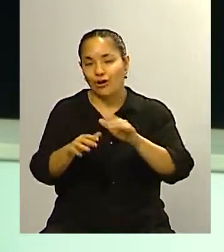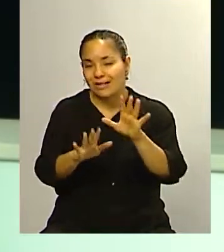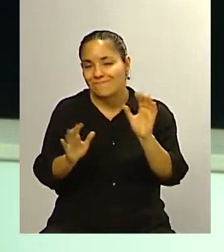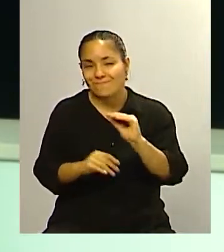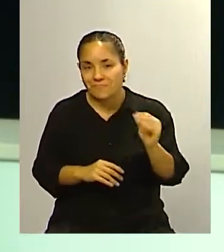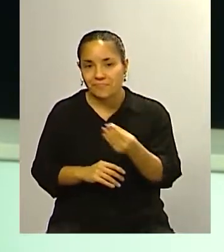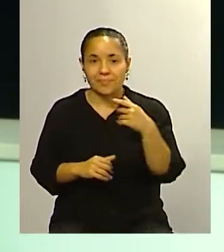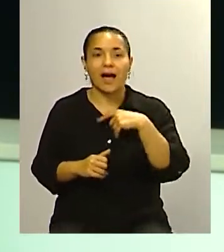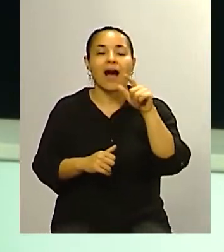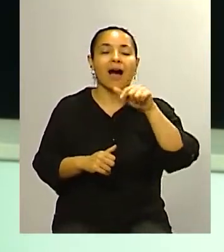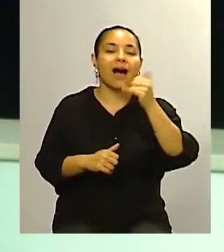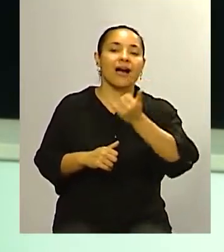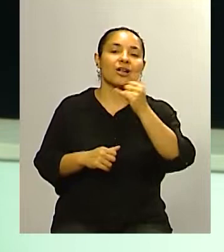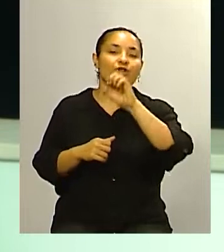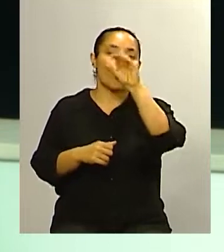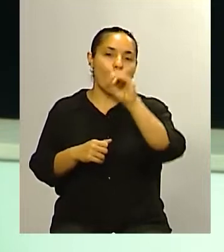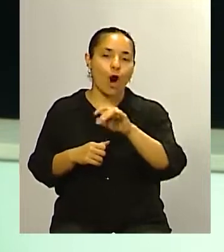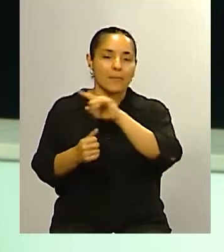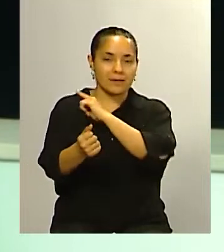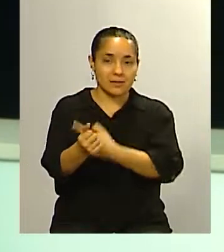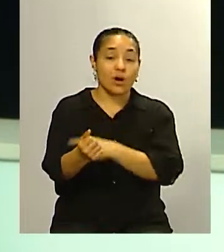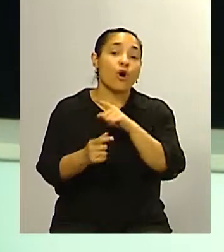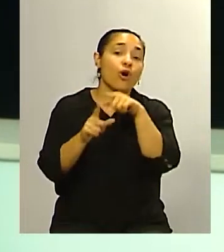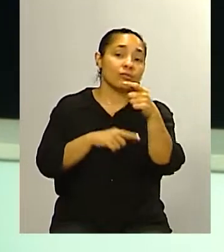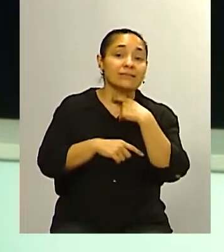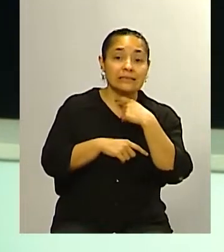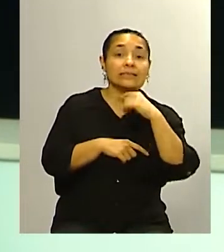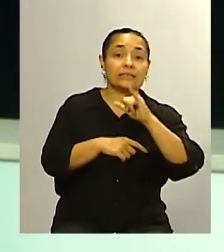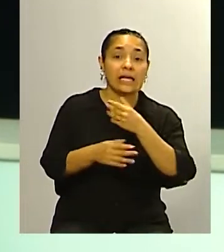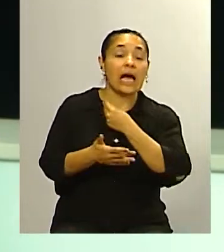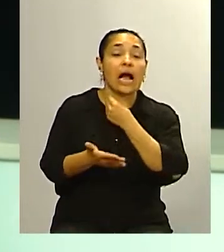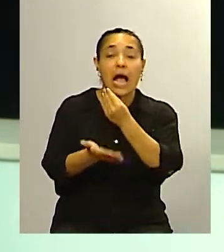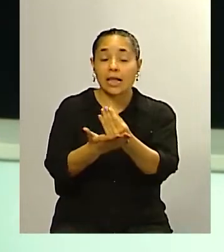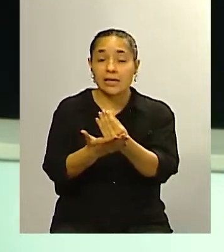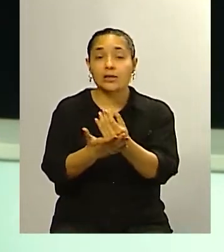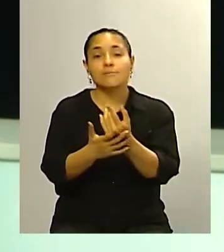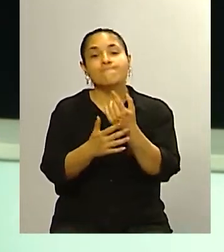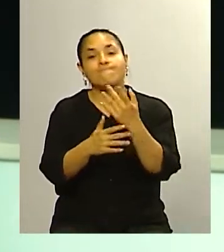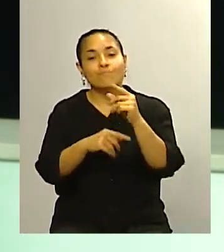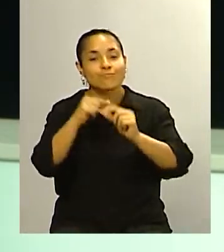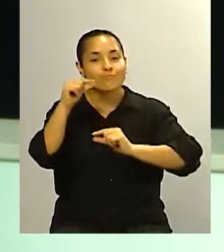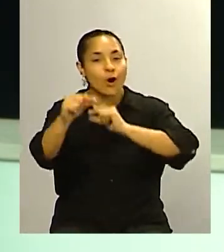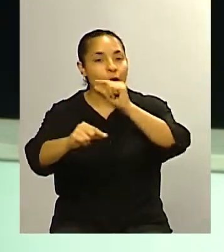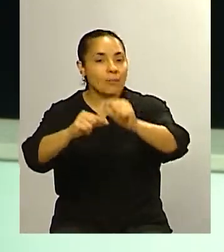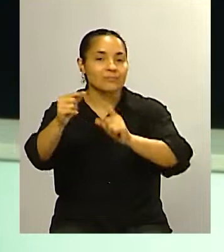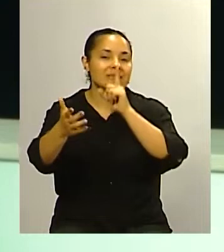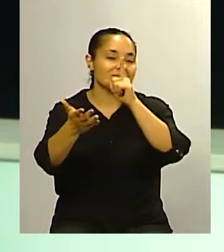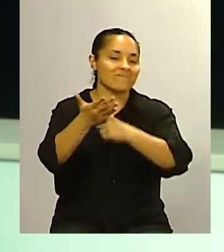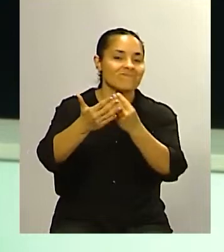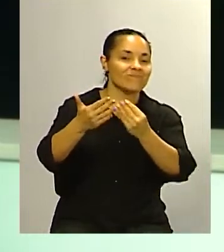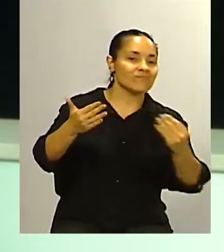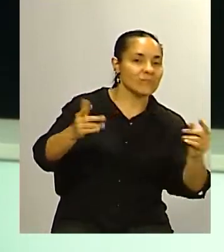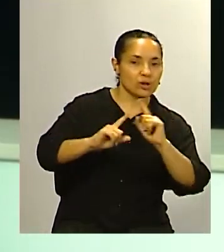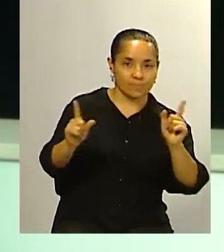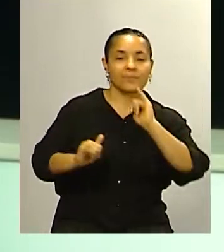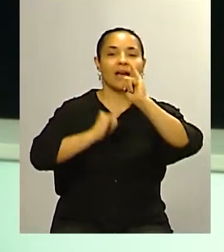pero de hecho también hay algunos que parecen que querían ser candidatos pero da la sensación de que empiezan a correrse un poquito más allá de todo eso vamos a